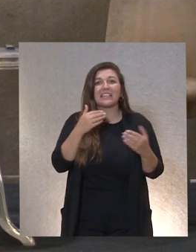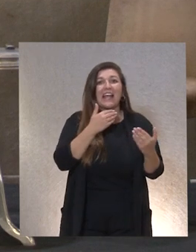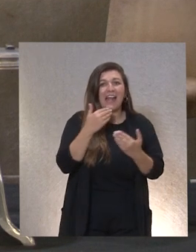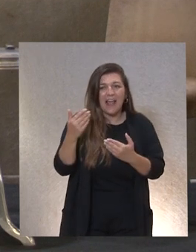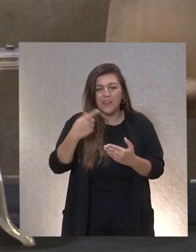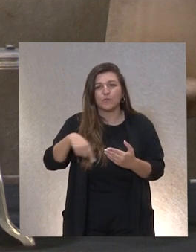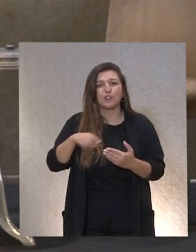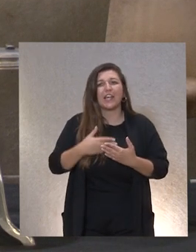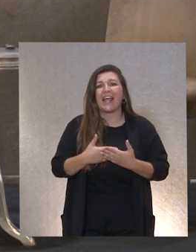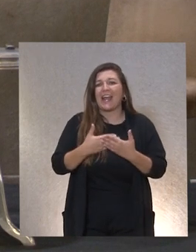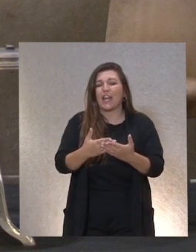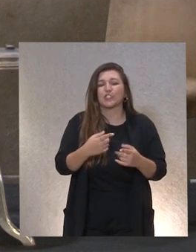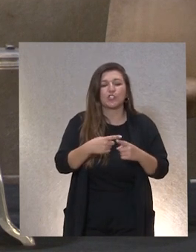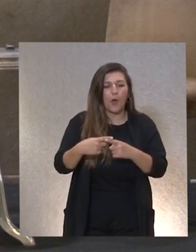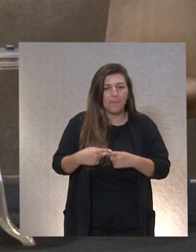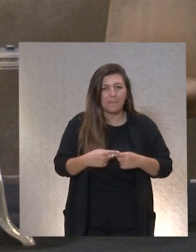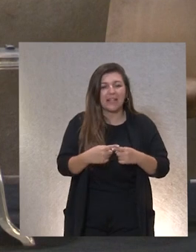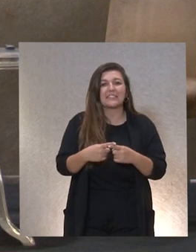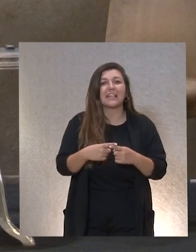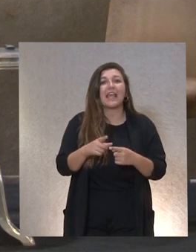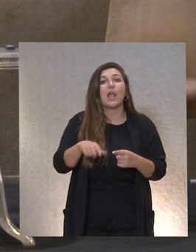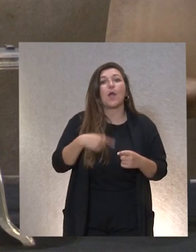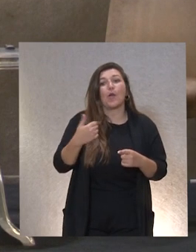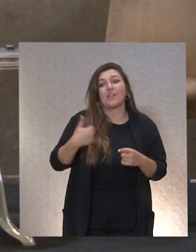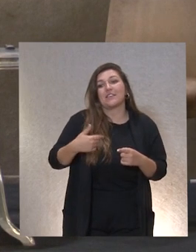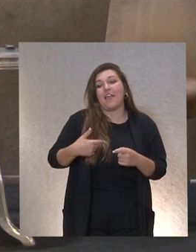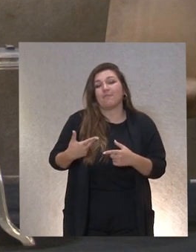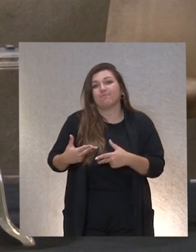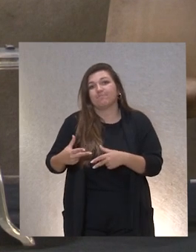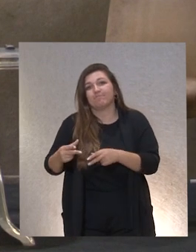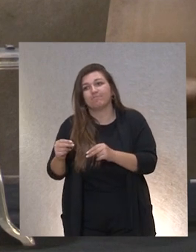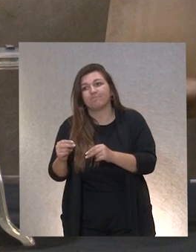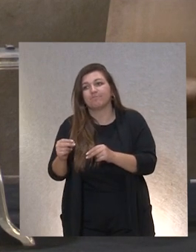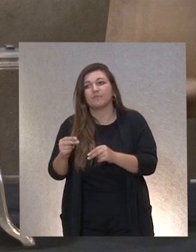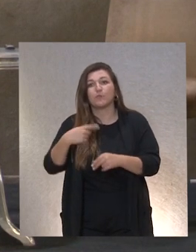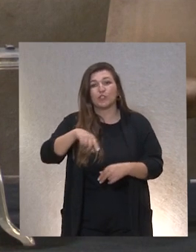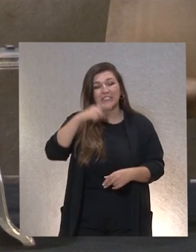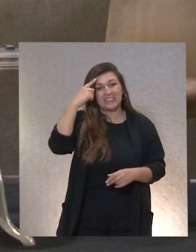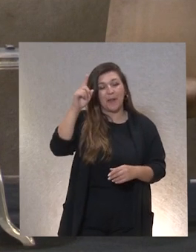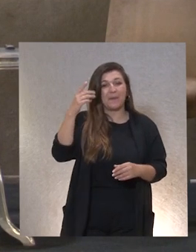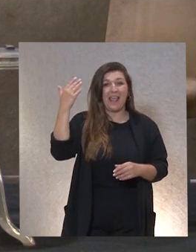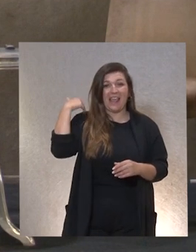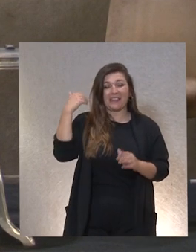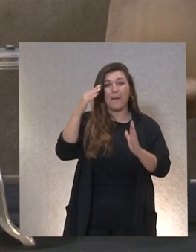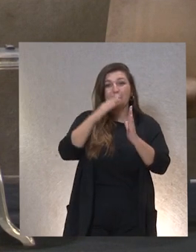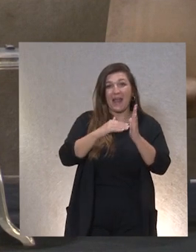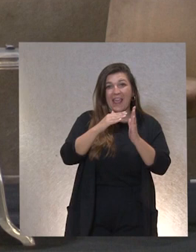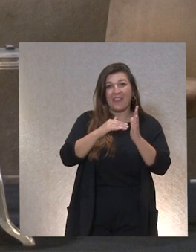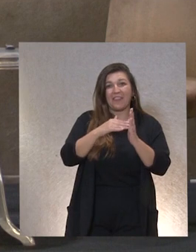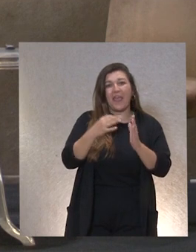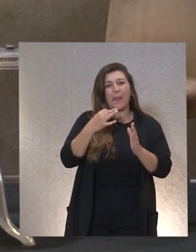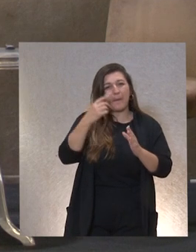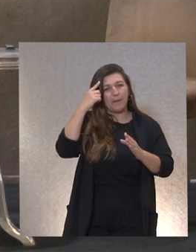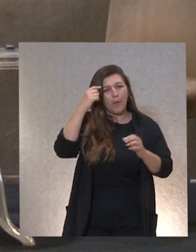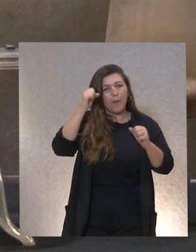son generosos y comparten y luego ya aterrizando sabéis que en Valencia lo que teníamos era un mandato